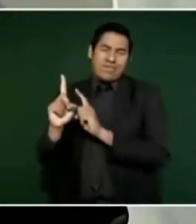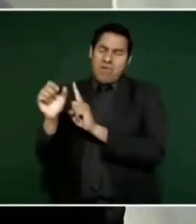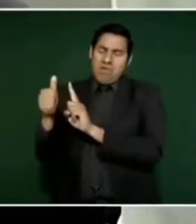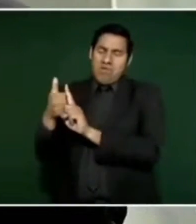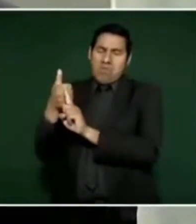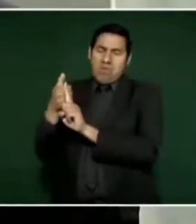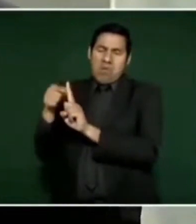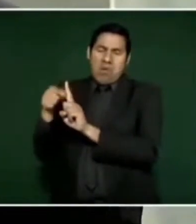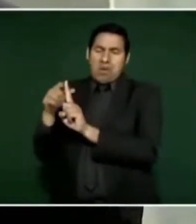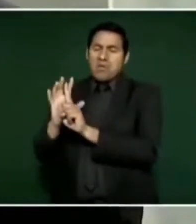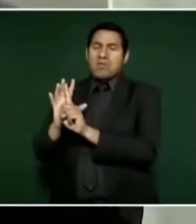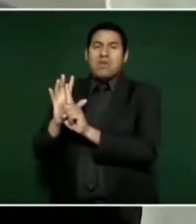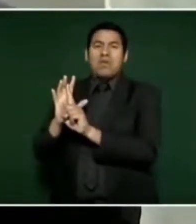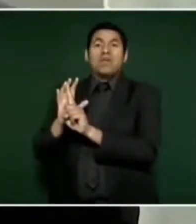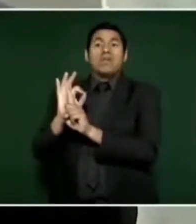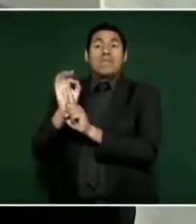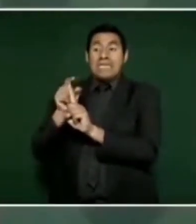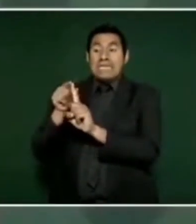postulando,